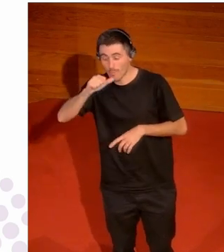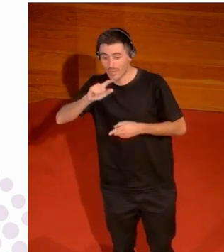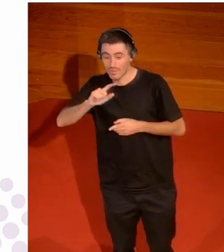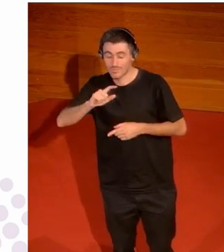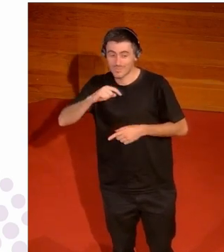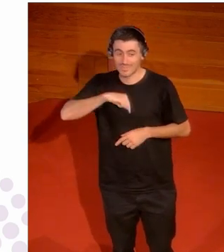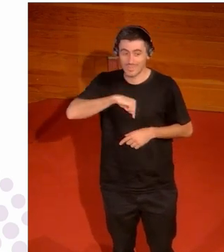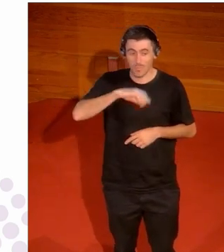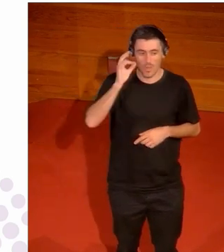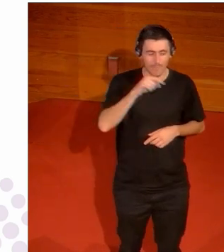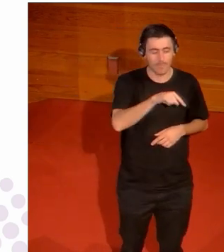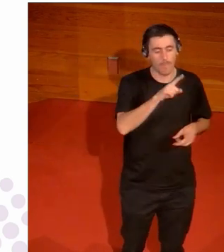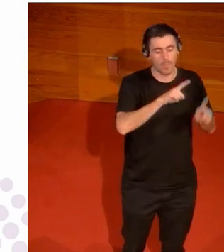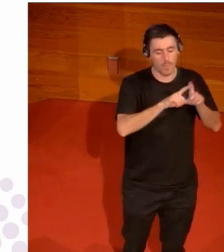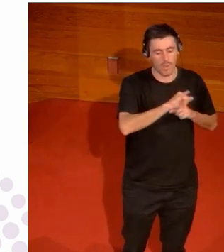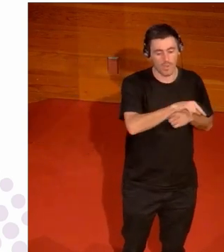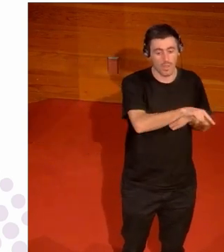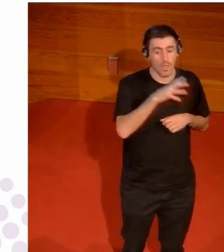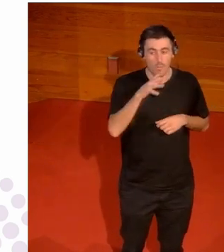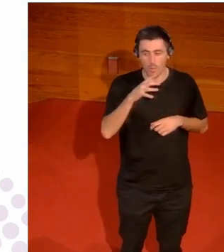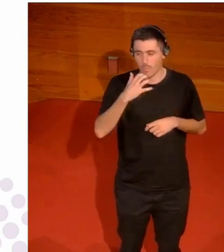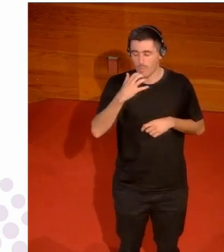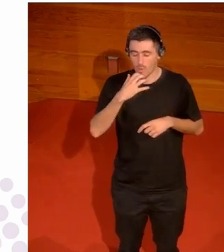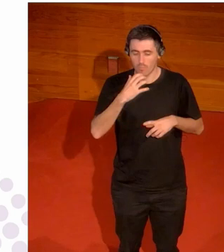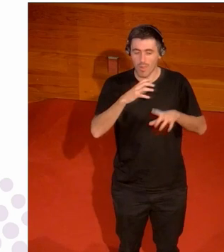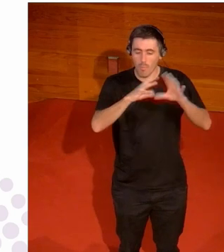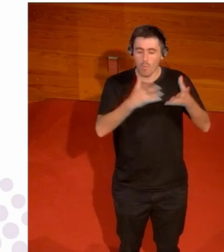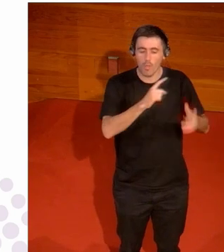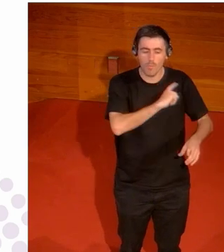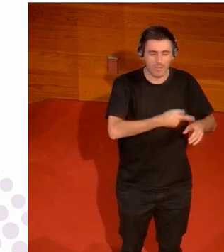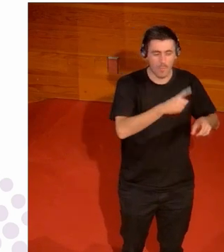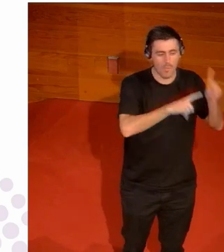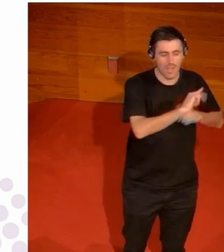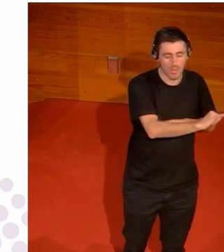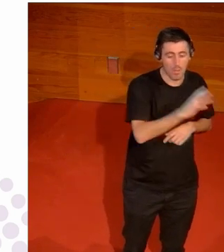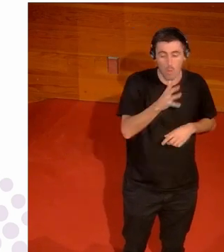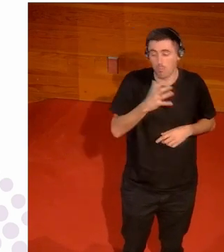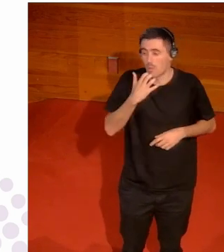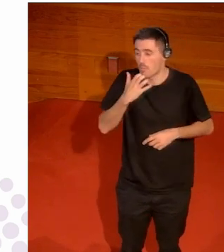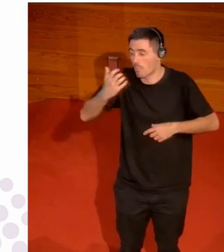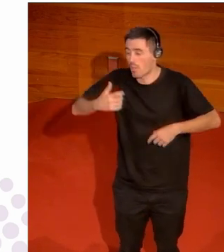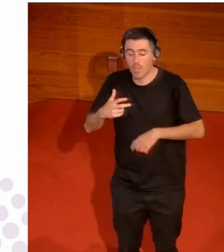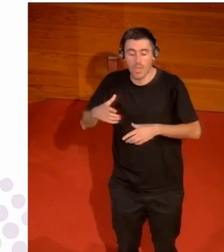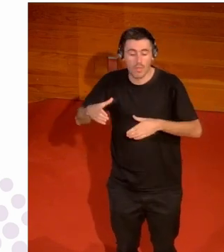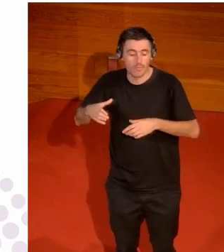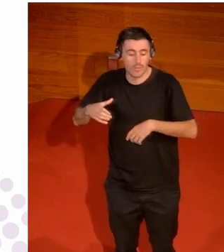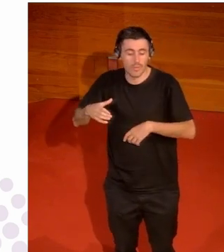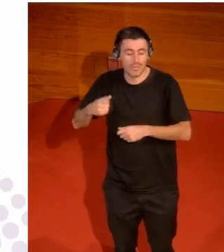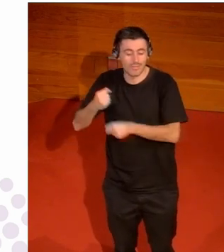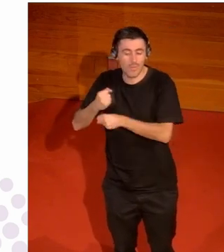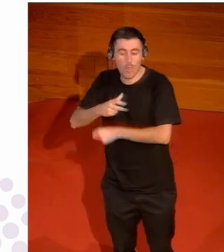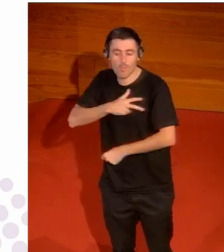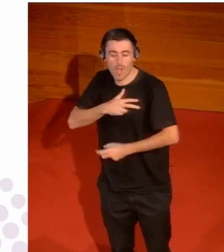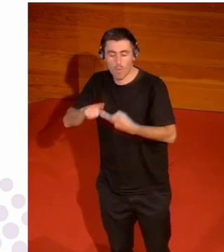deporte y digo en el mundo del deporte porque para trabajar en un bufete de abogados o en el corte inglés o en en un